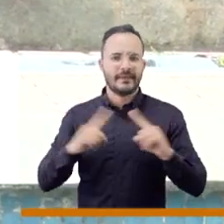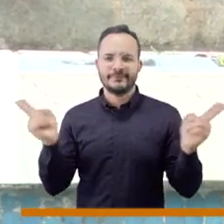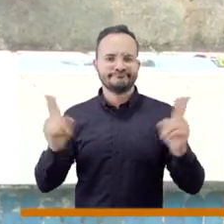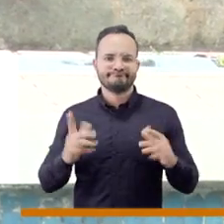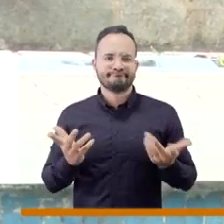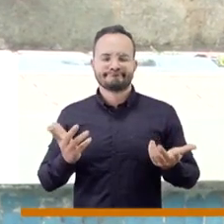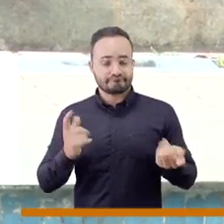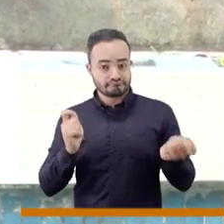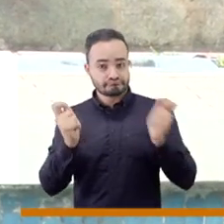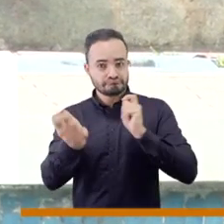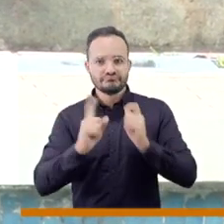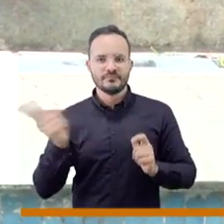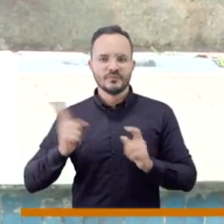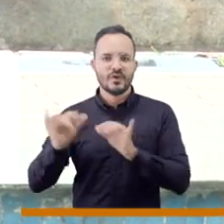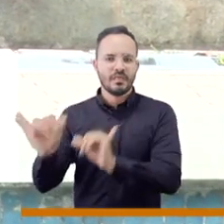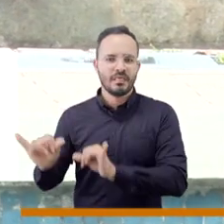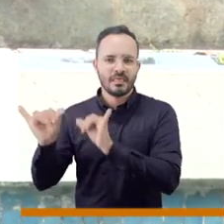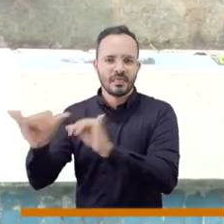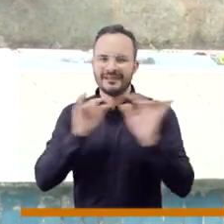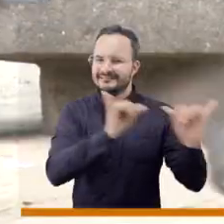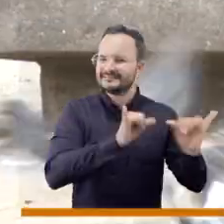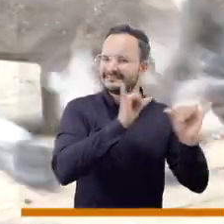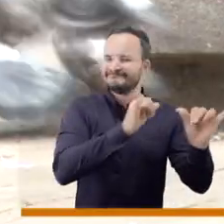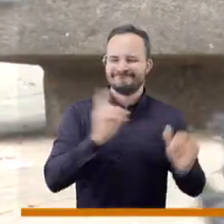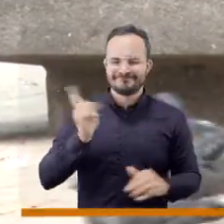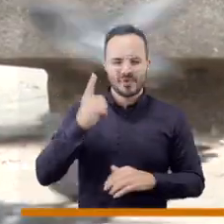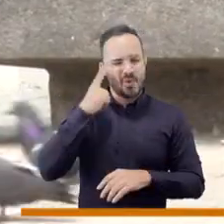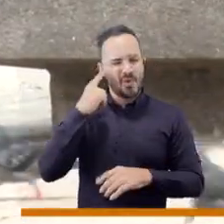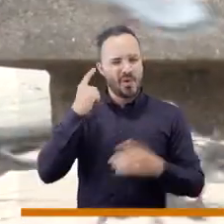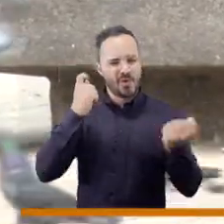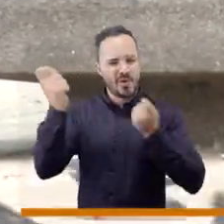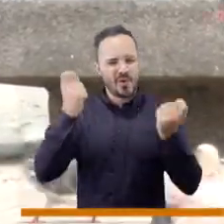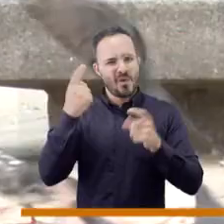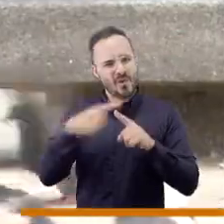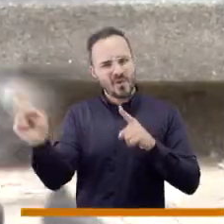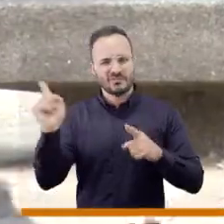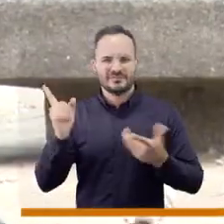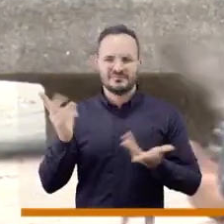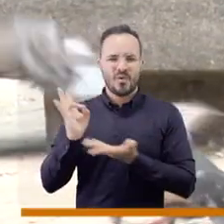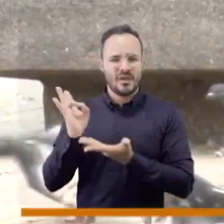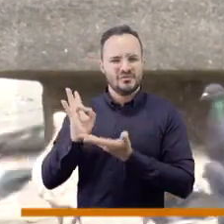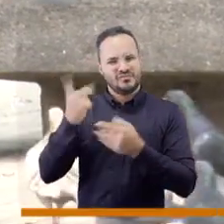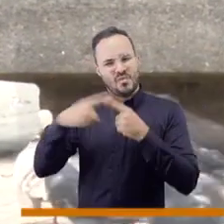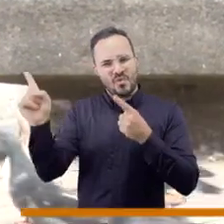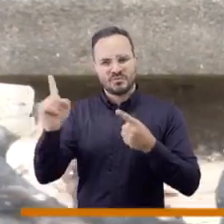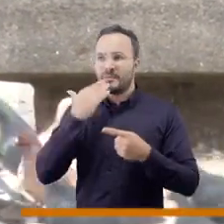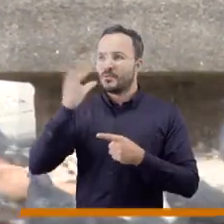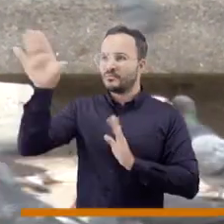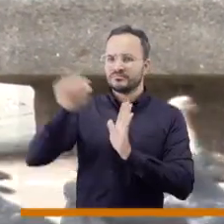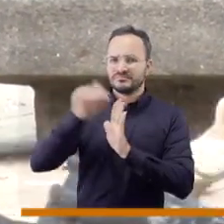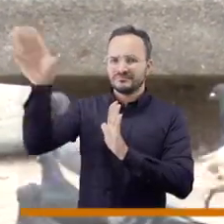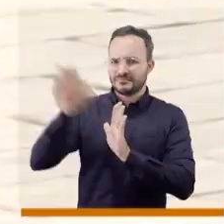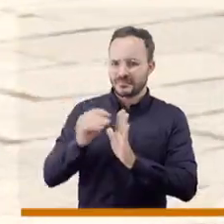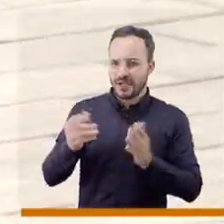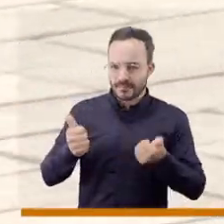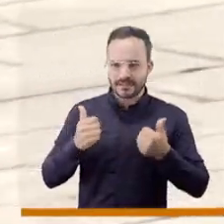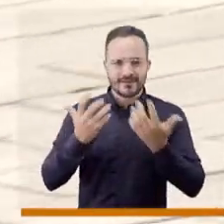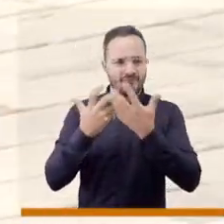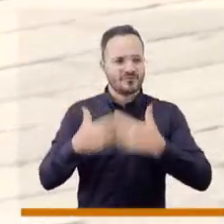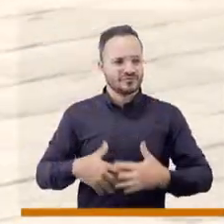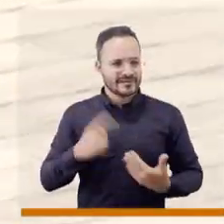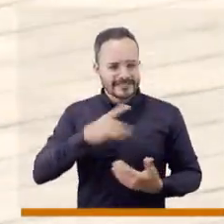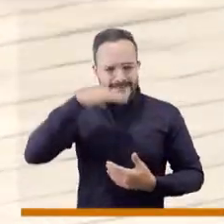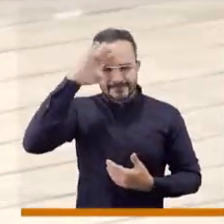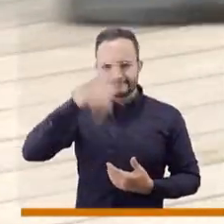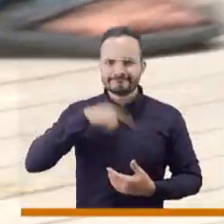vicioso, hay que crear otras estrategias, pensar en otras cosas, pensar en otros modelos, digamos de otros países, si no, ha